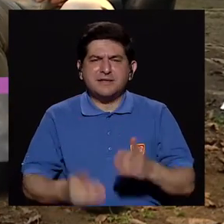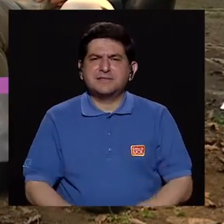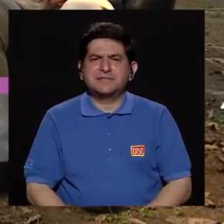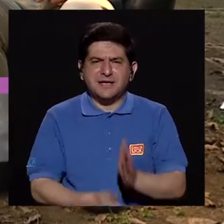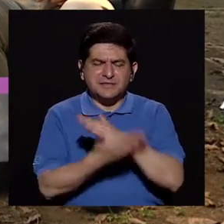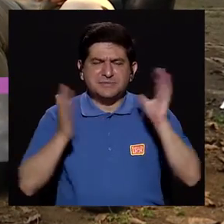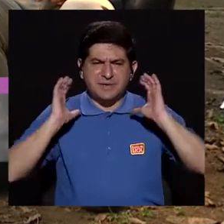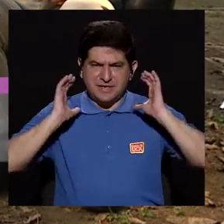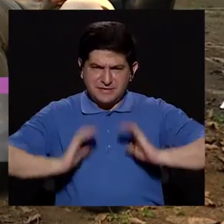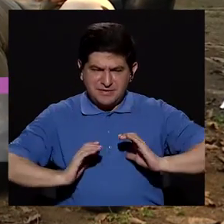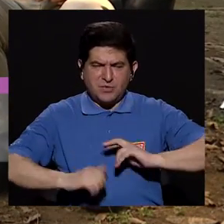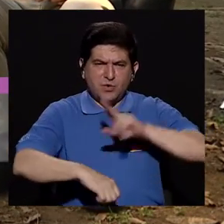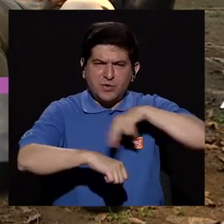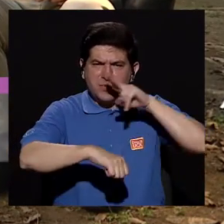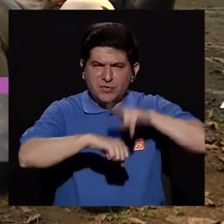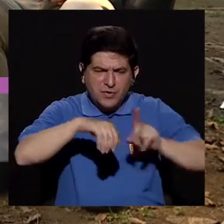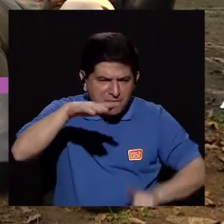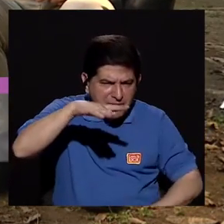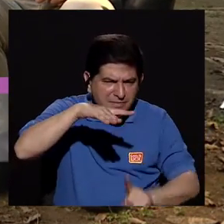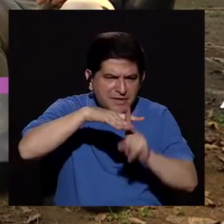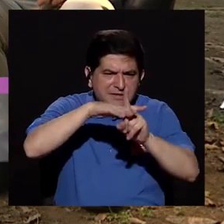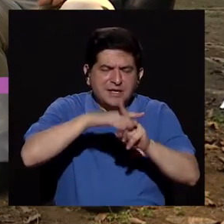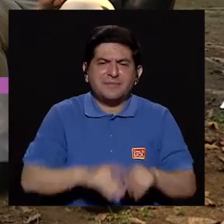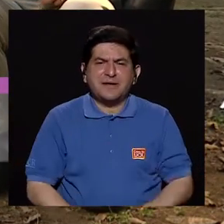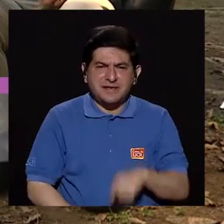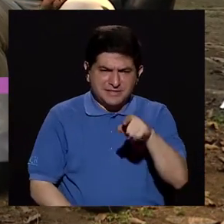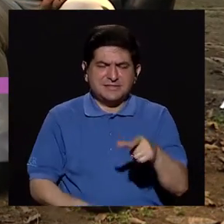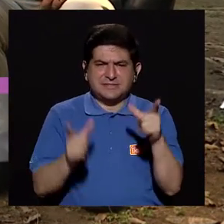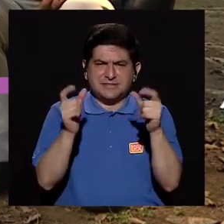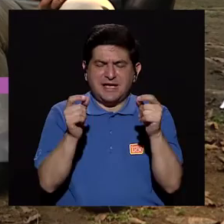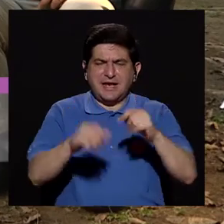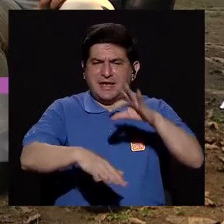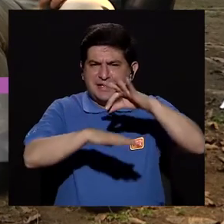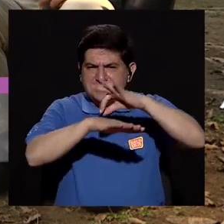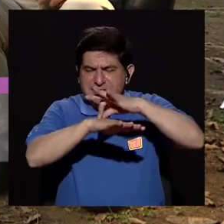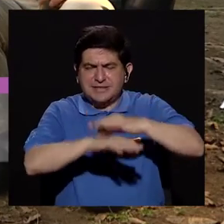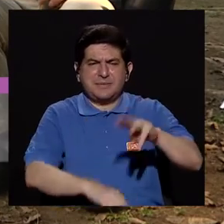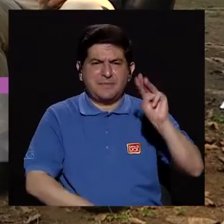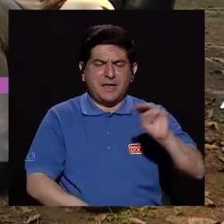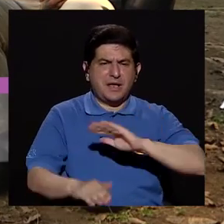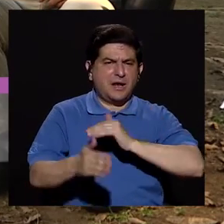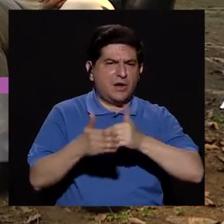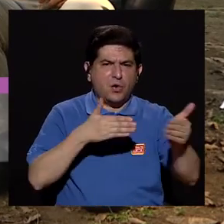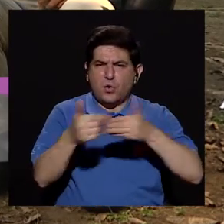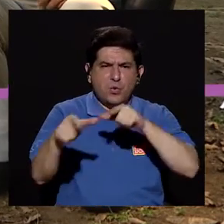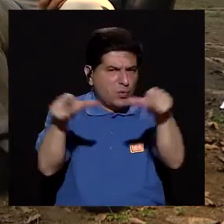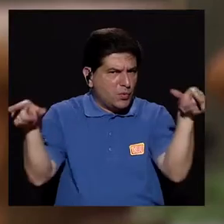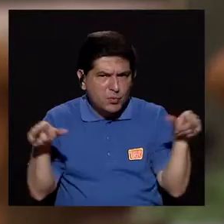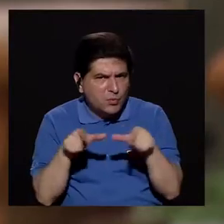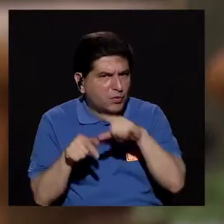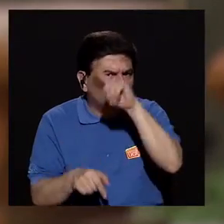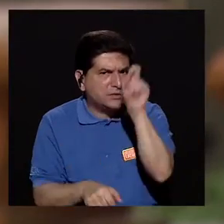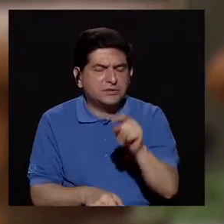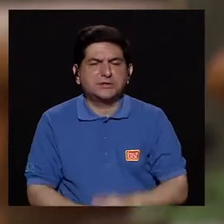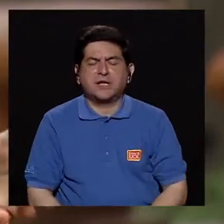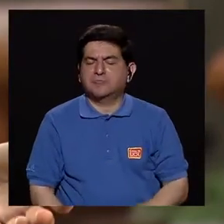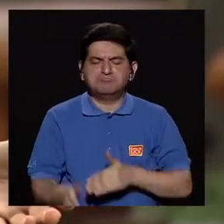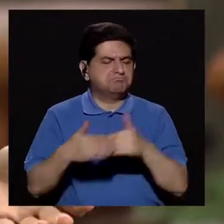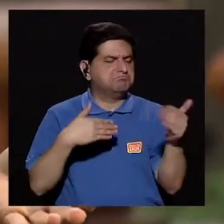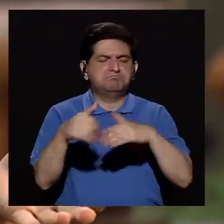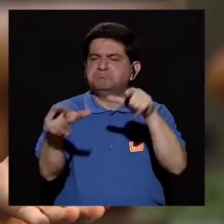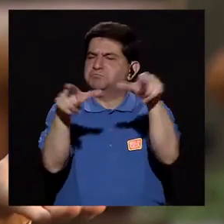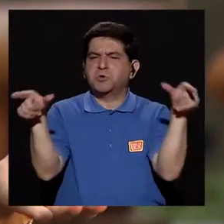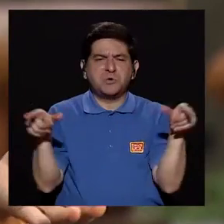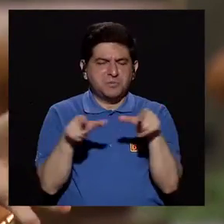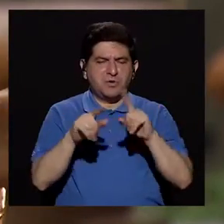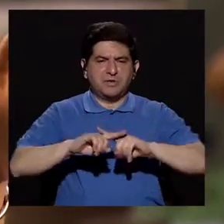de nuestro cuerpo donde sea más susceptible el desarrollo de los melanomas o puede ser en cualquier sitio? Puede aparecer en